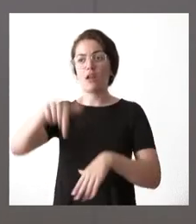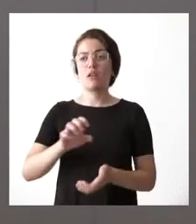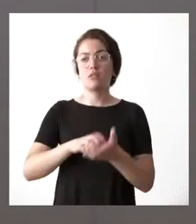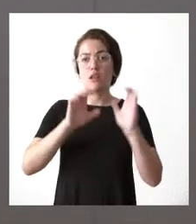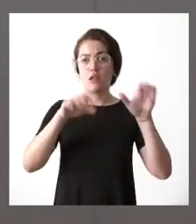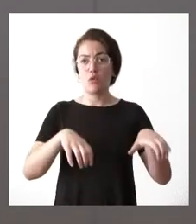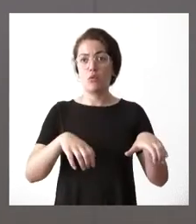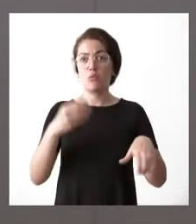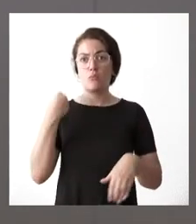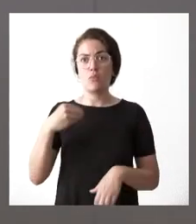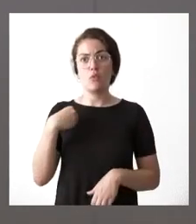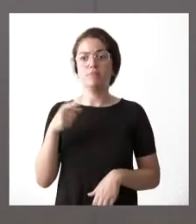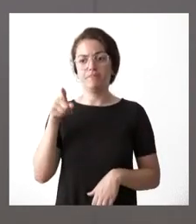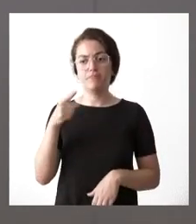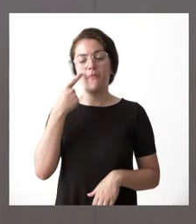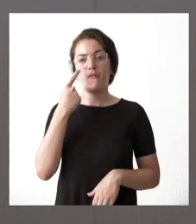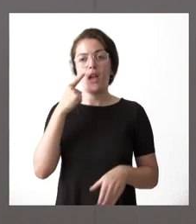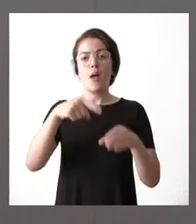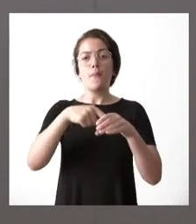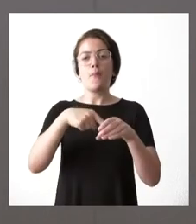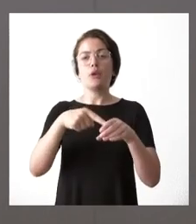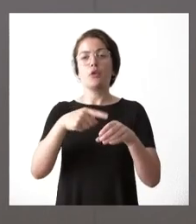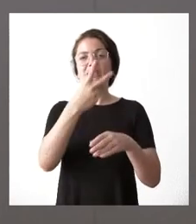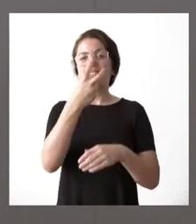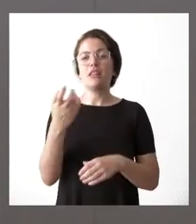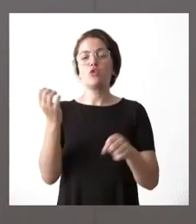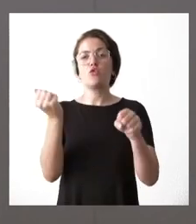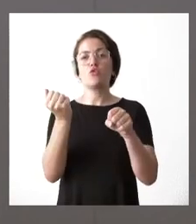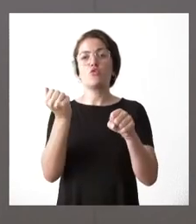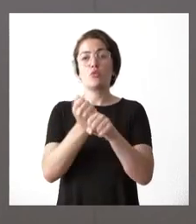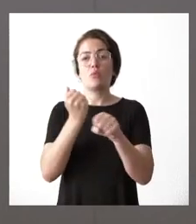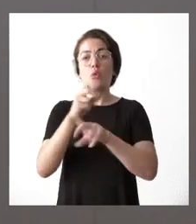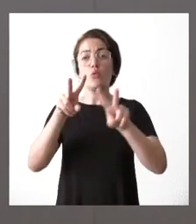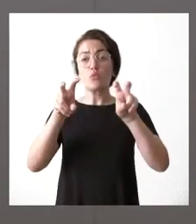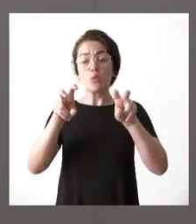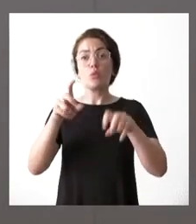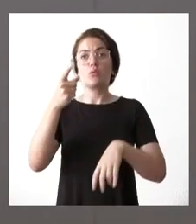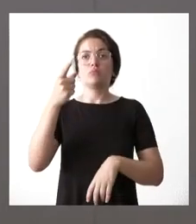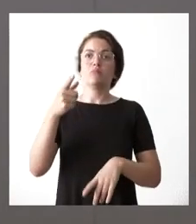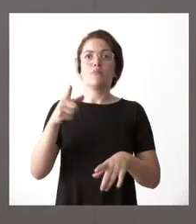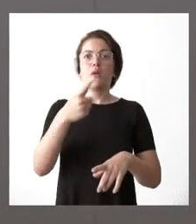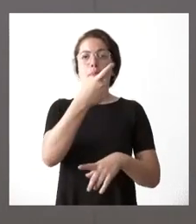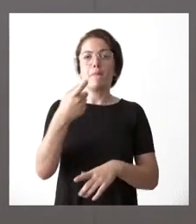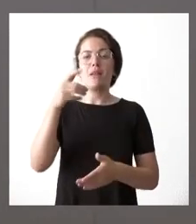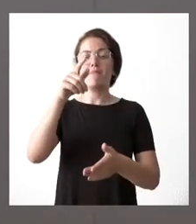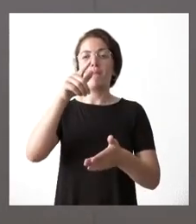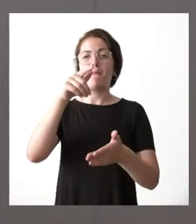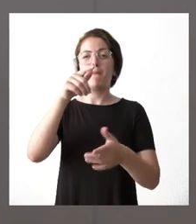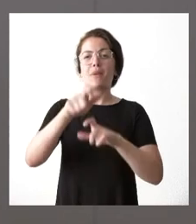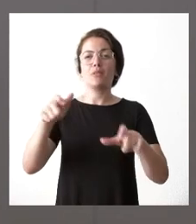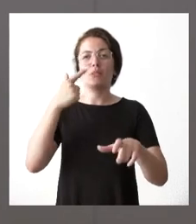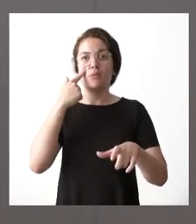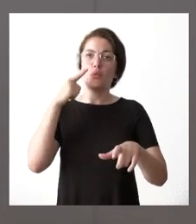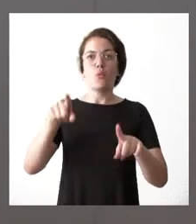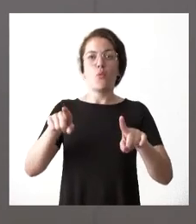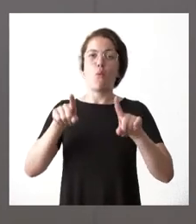en esos 700 nuevos empleos y en esas más de mil personas beneficiadas de esta decisión y en toda la cadena de valor que ha construido en torno a